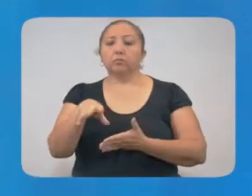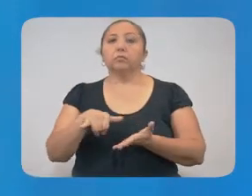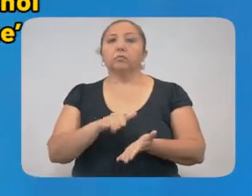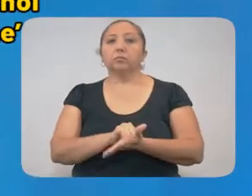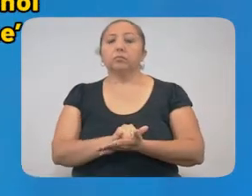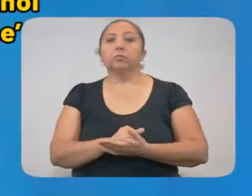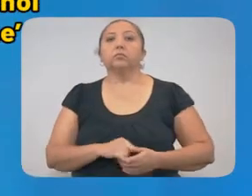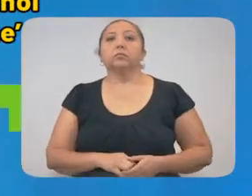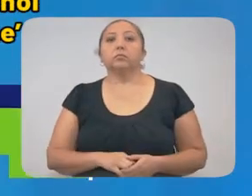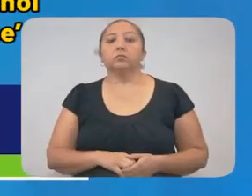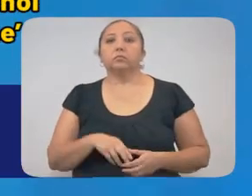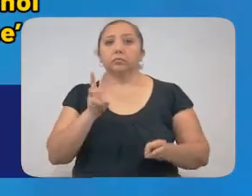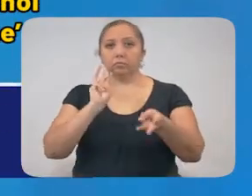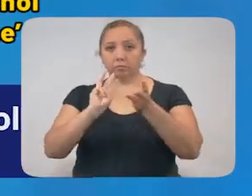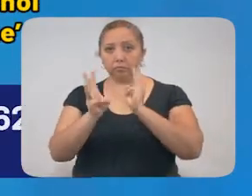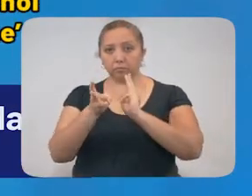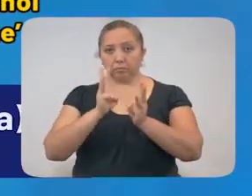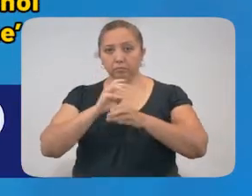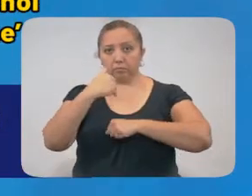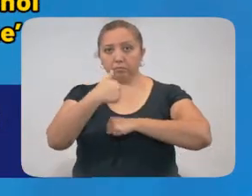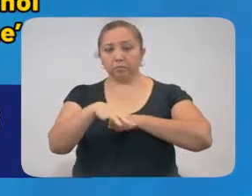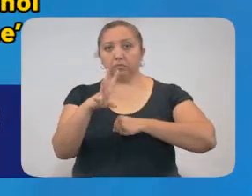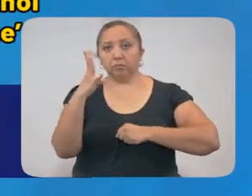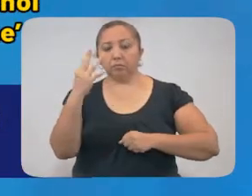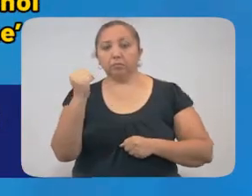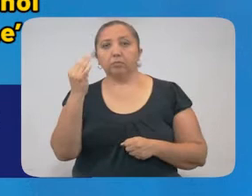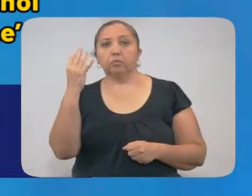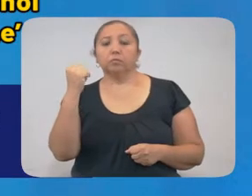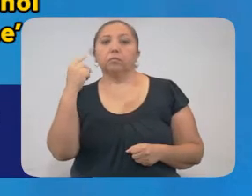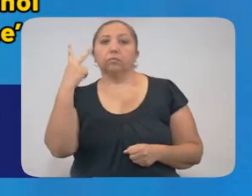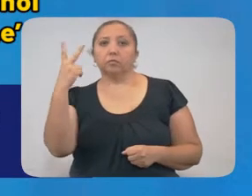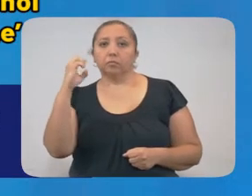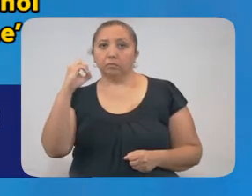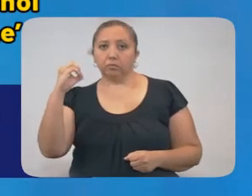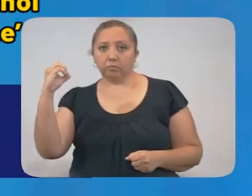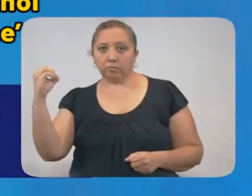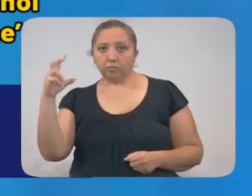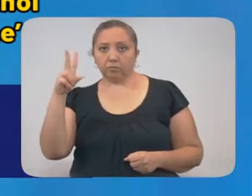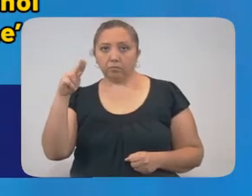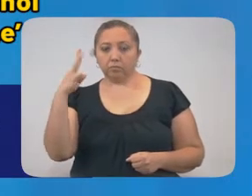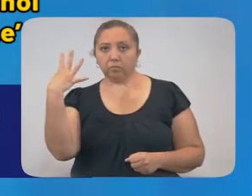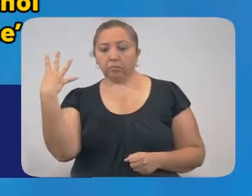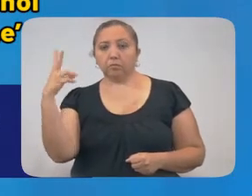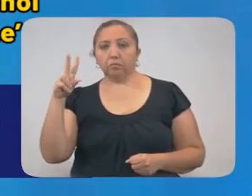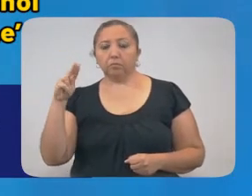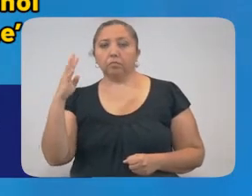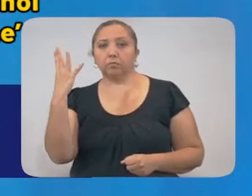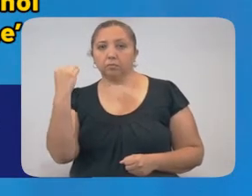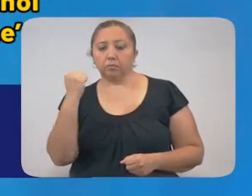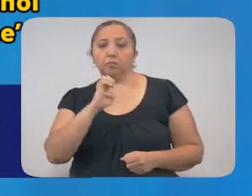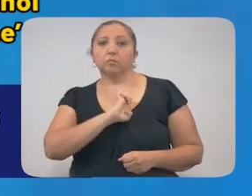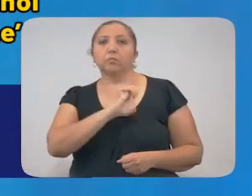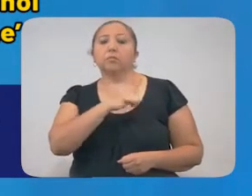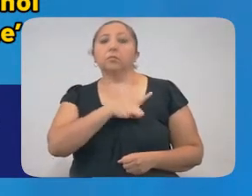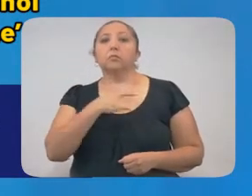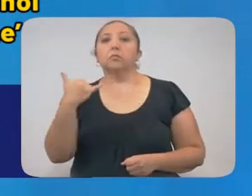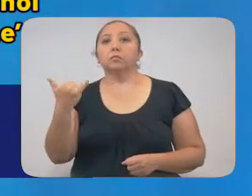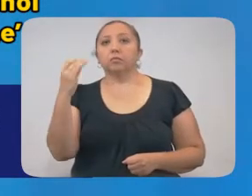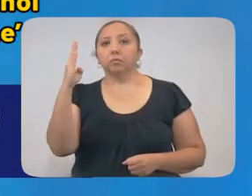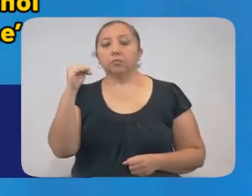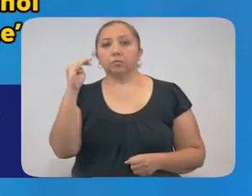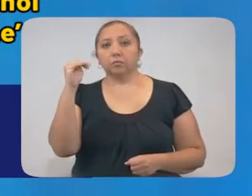The chat of WhatsApp in the number 9992-00-8489 in Spanish and